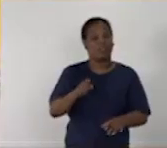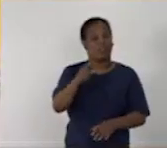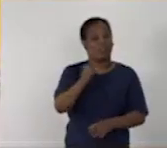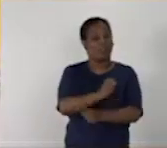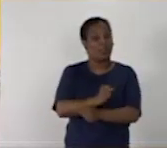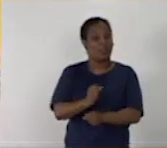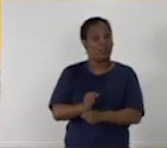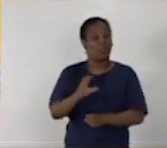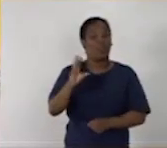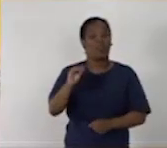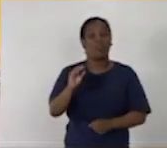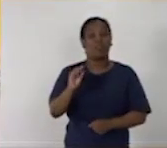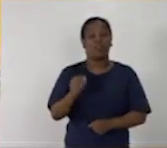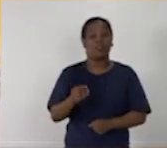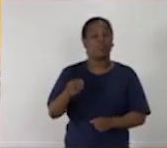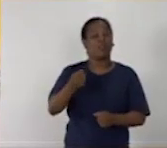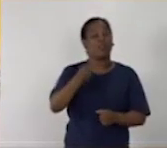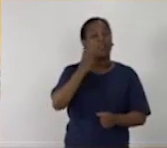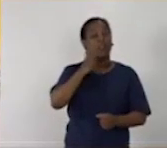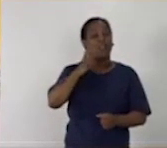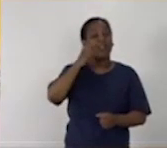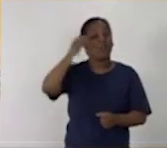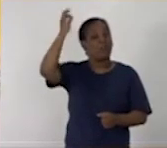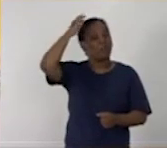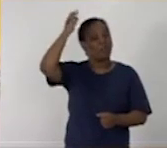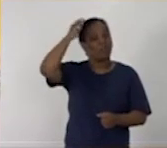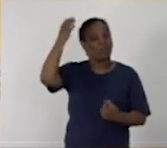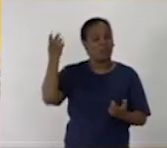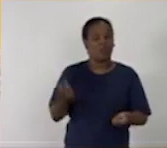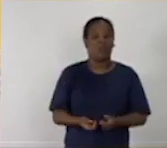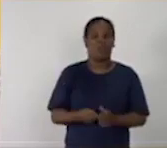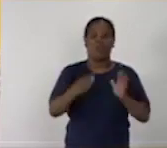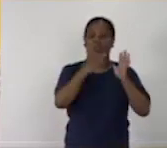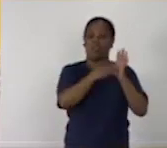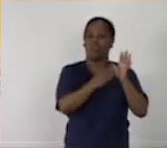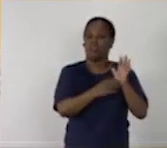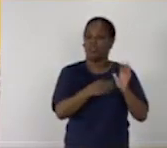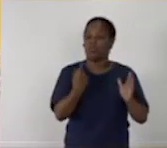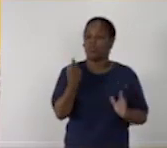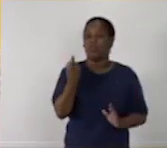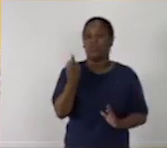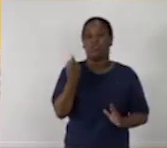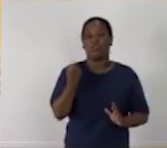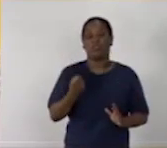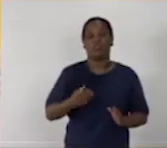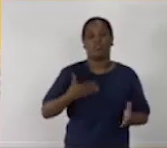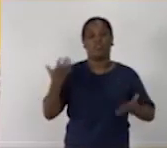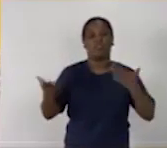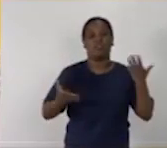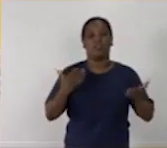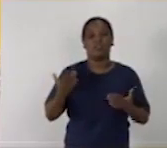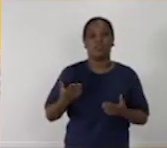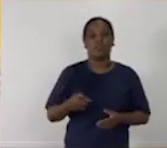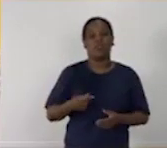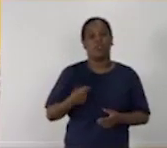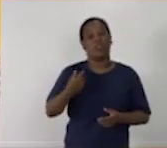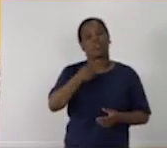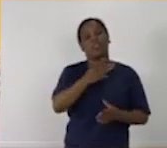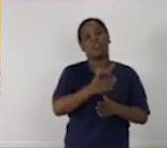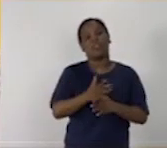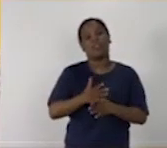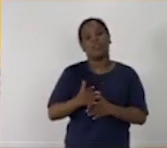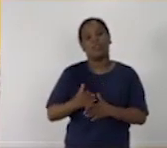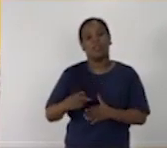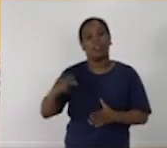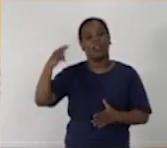Quizás ya sus maestros les han dicho que la lengua española es una asignatura que requiere del desarrollo de varias habilidades